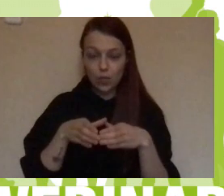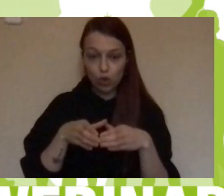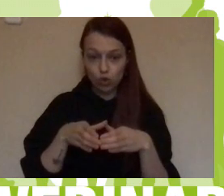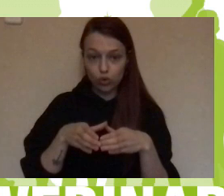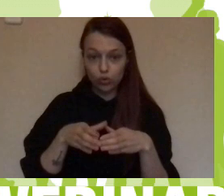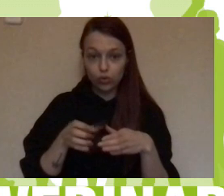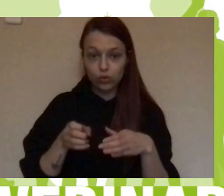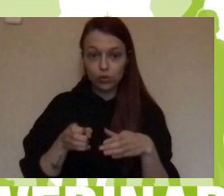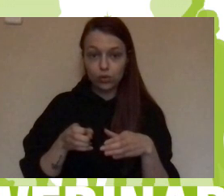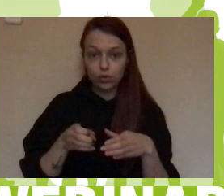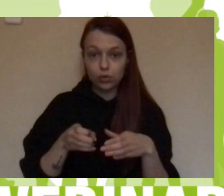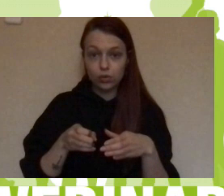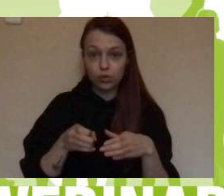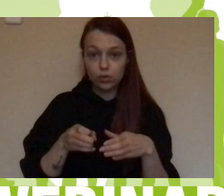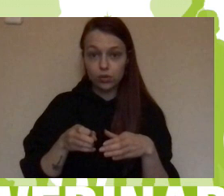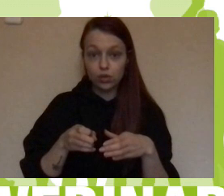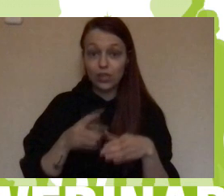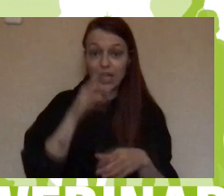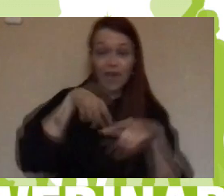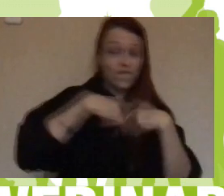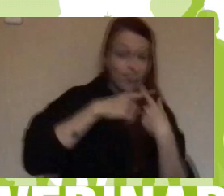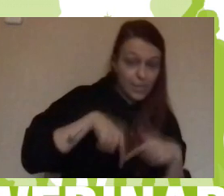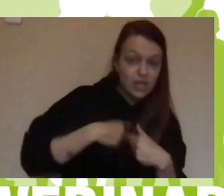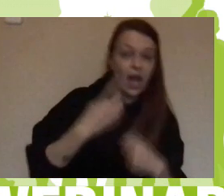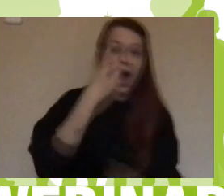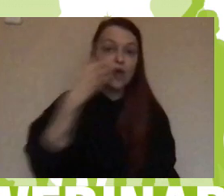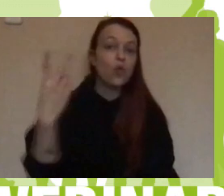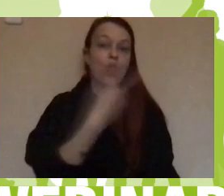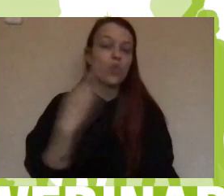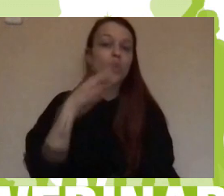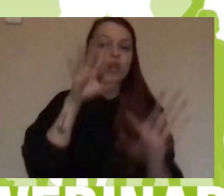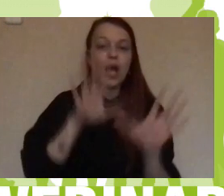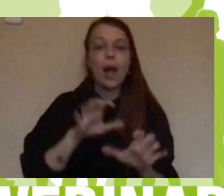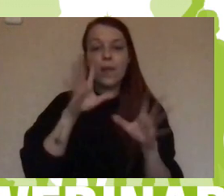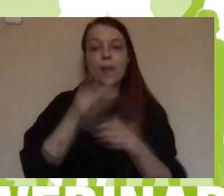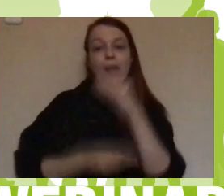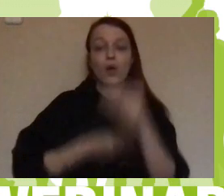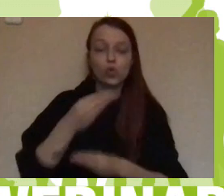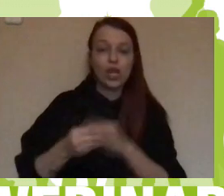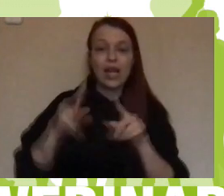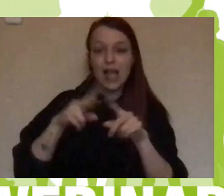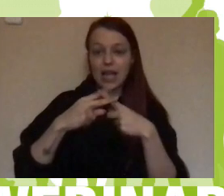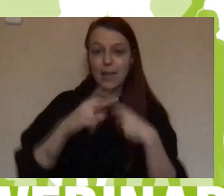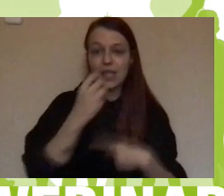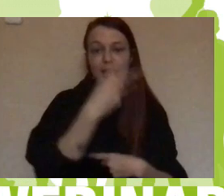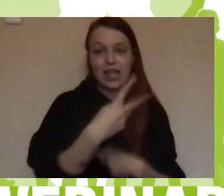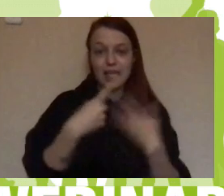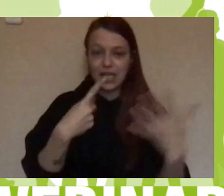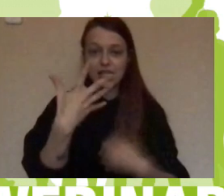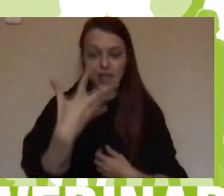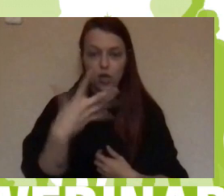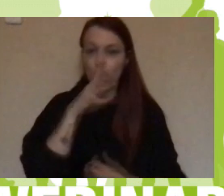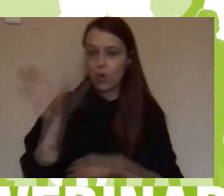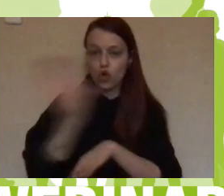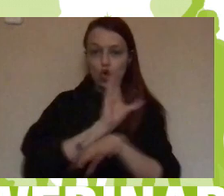nuestro alumnado, el manejo de las herramientas del 365 que nos oferta la Consejería de Educación de Asturias,